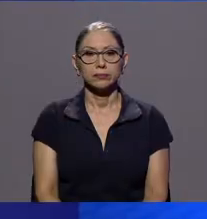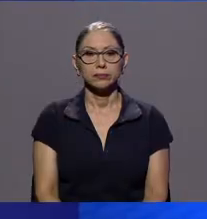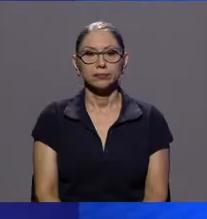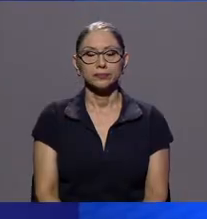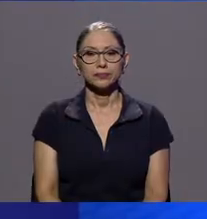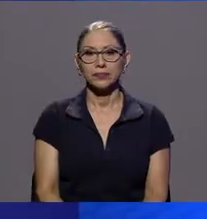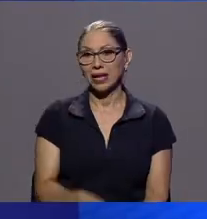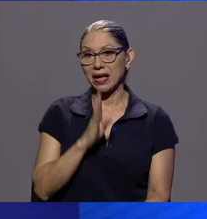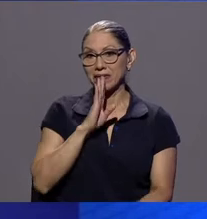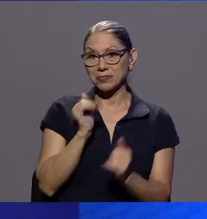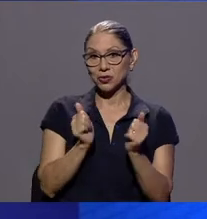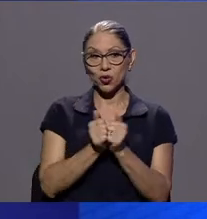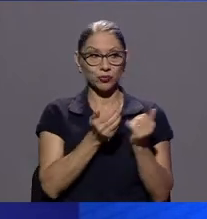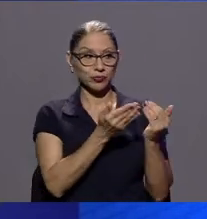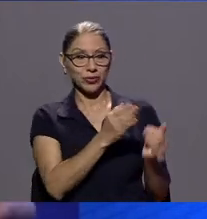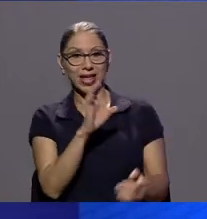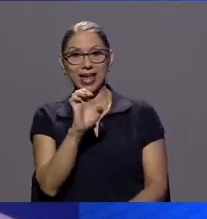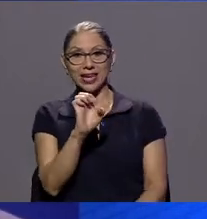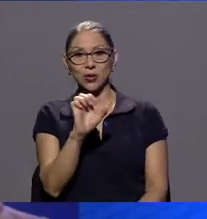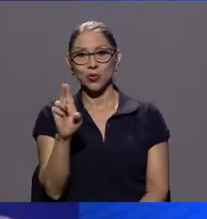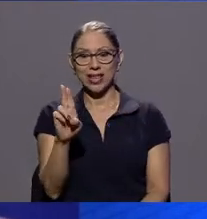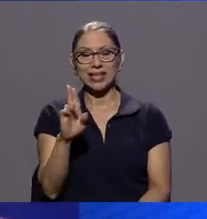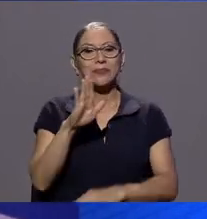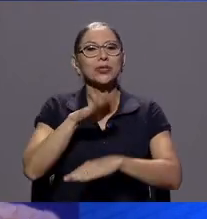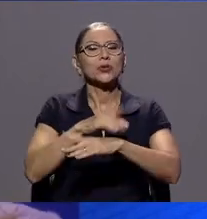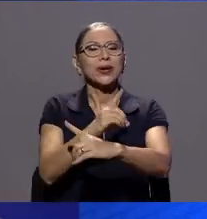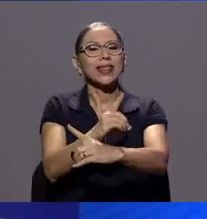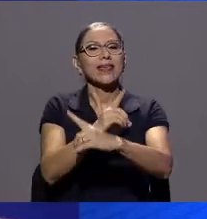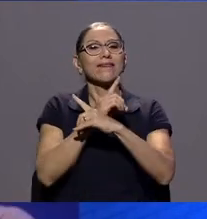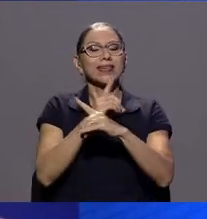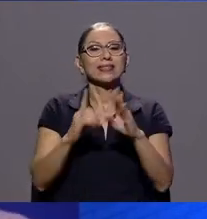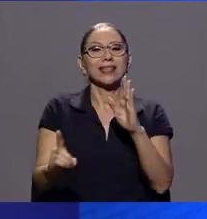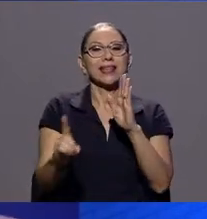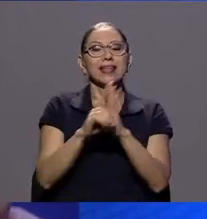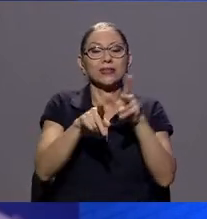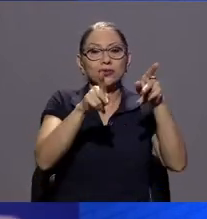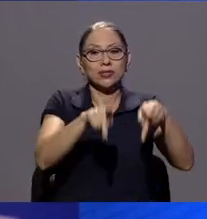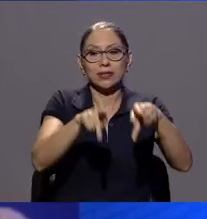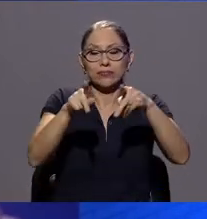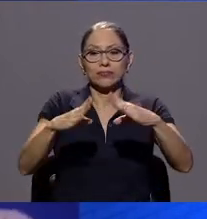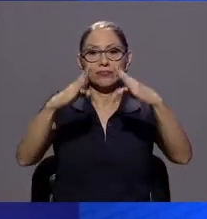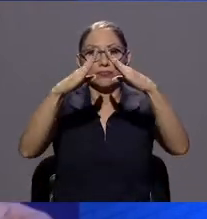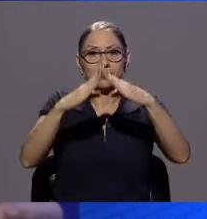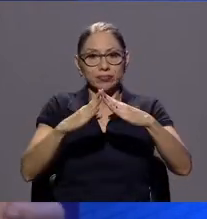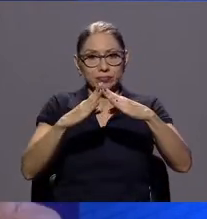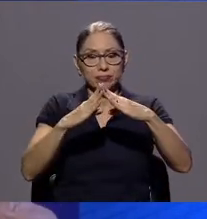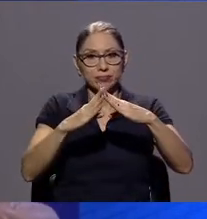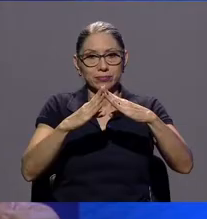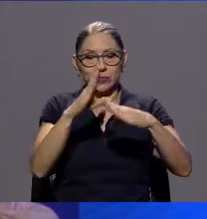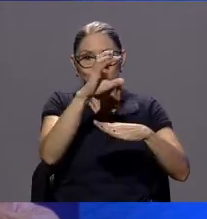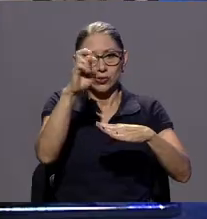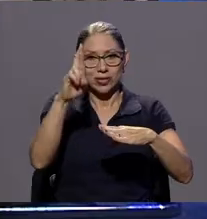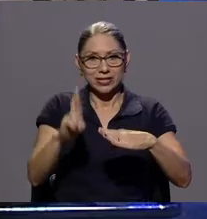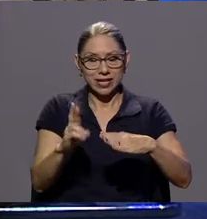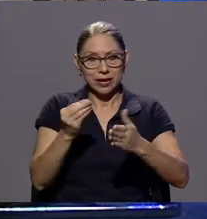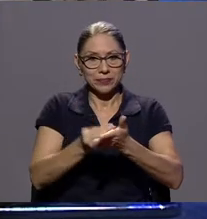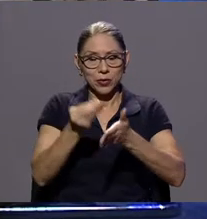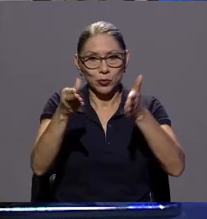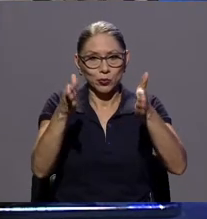comenzamos con con Eric Culate sobre la defensa de los derechos de los ciudadanos y ciudadanas consumidores de Costa Rica